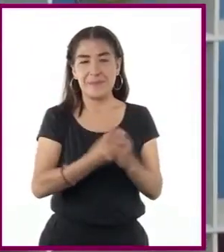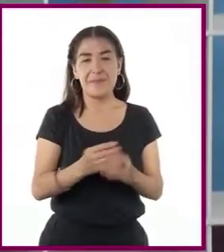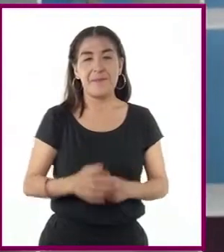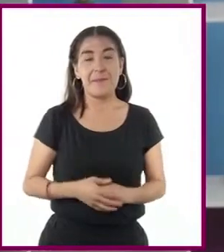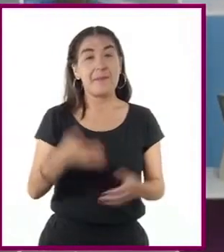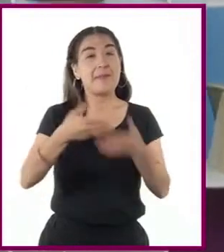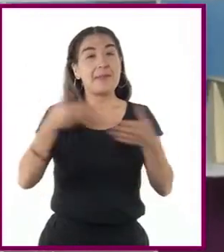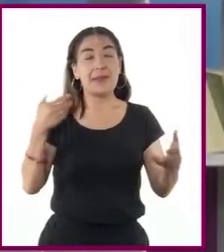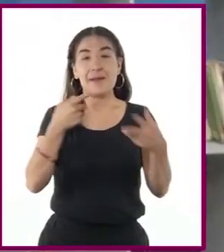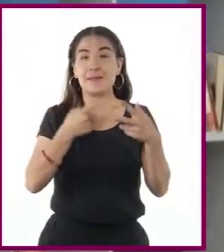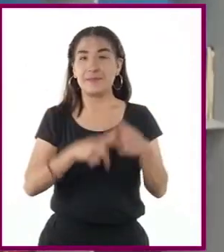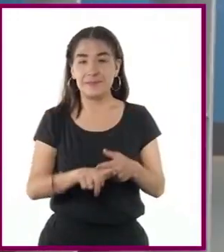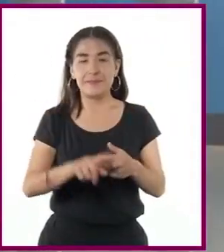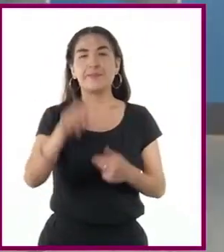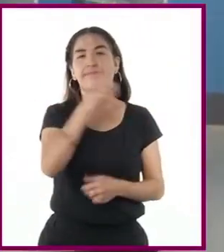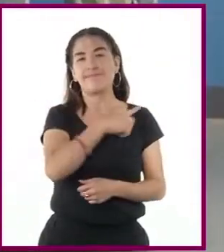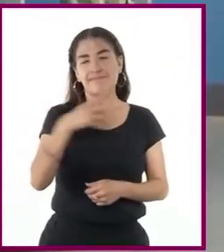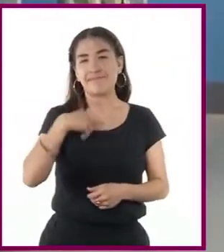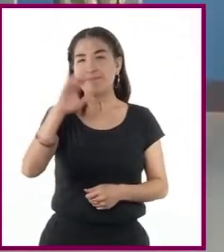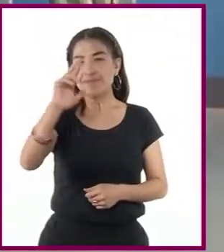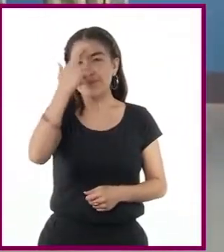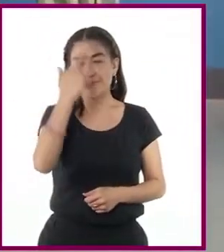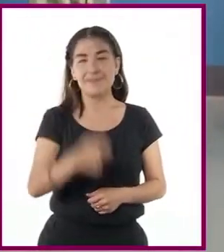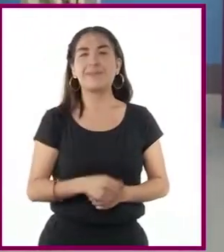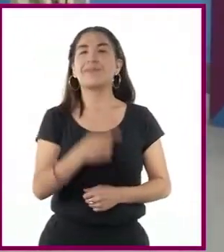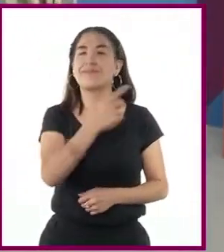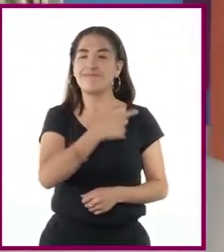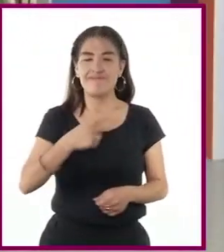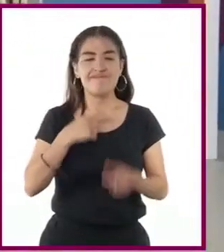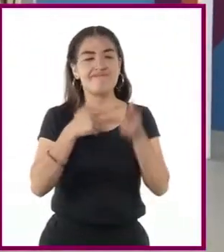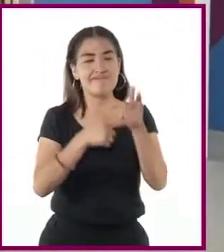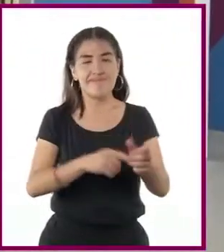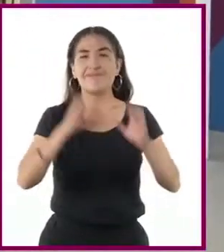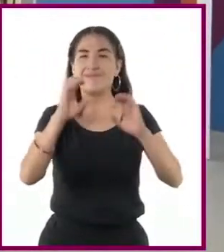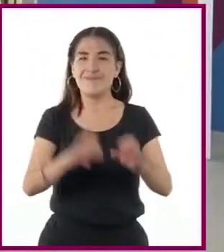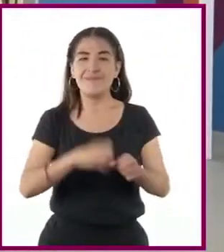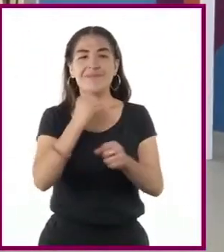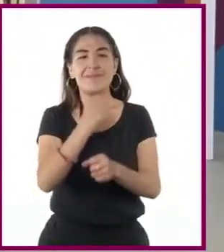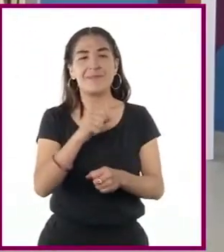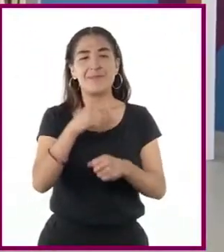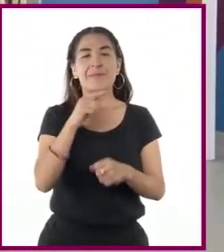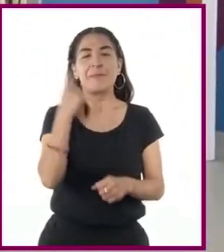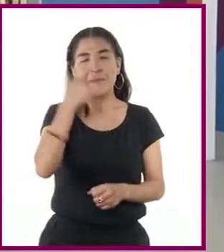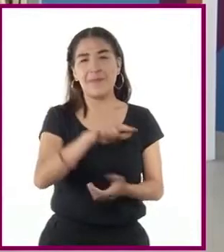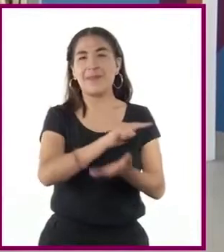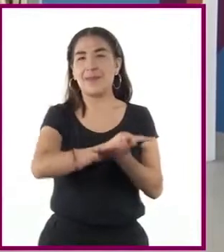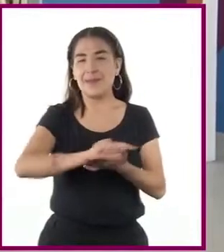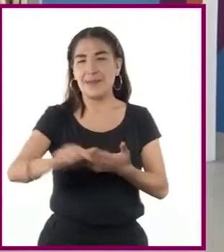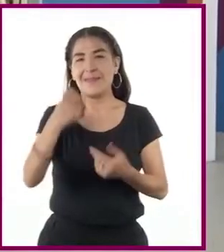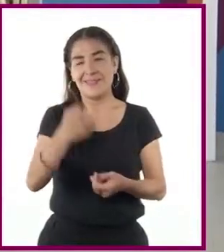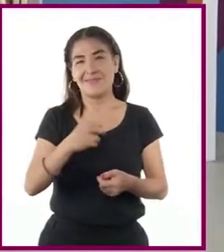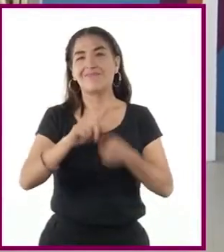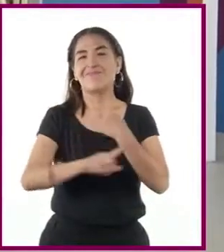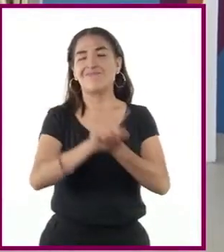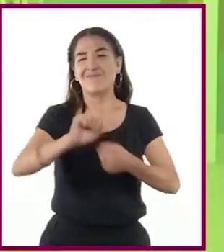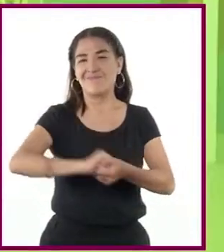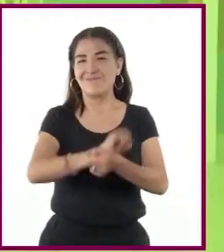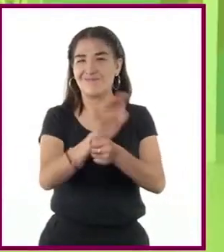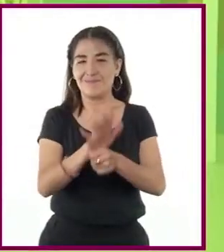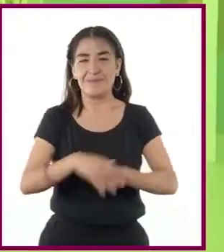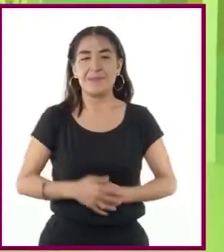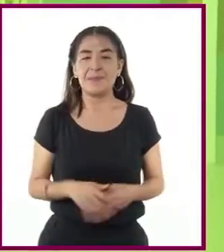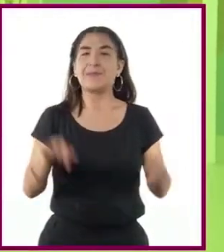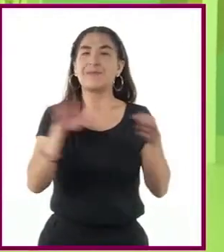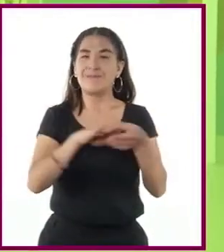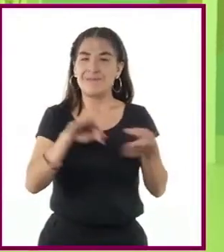Antes de iniciar, recuerden que es muy importante llevar a la práctica las medidas sanitarias que se han implementado durante la pandemia. Lavarse